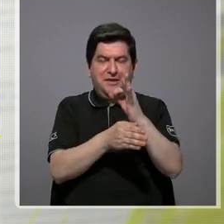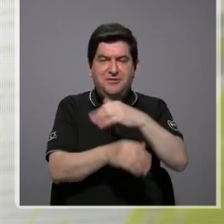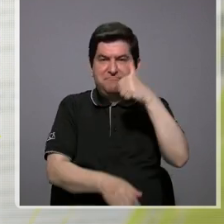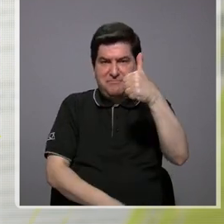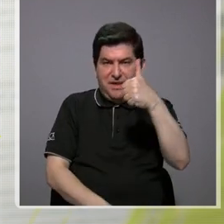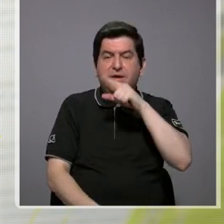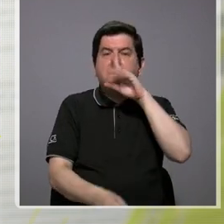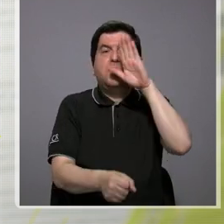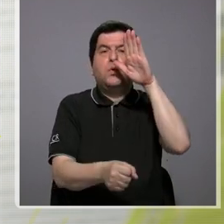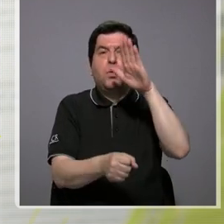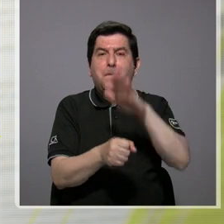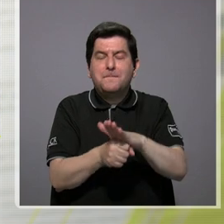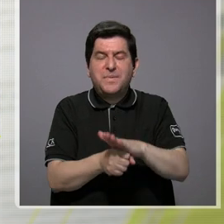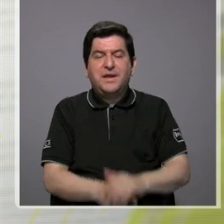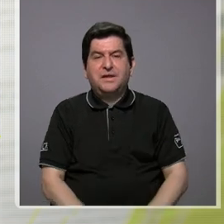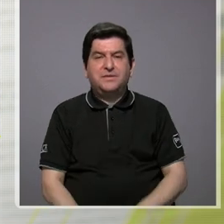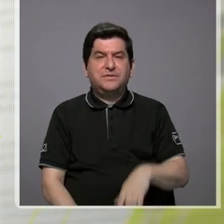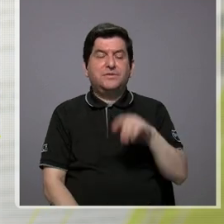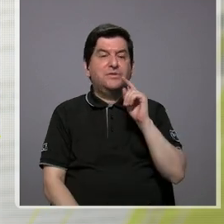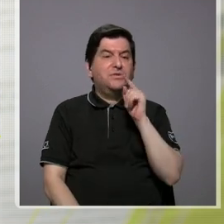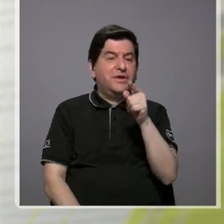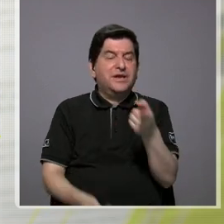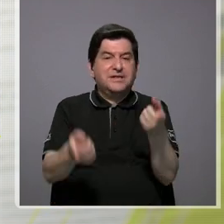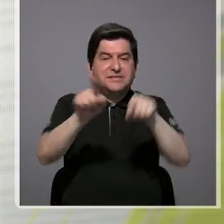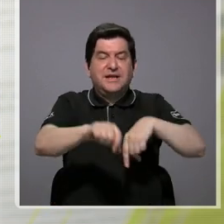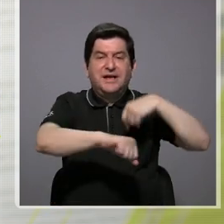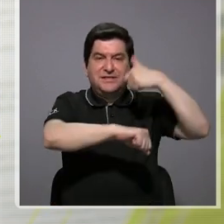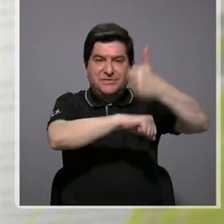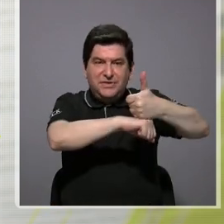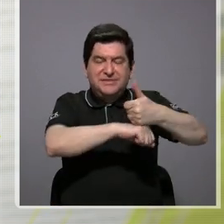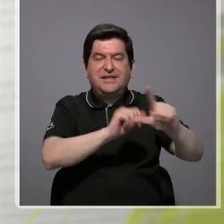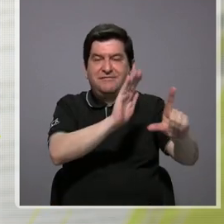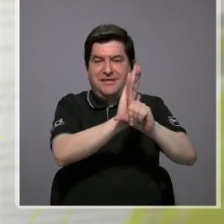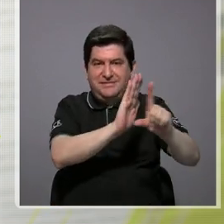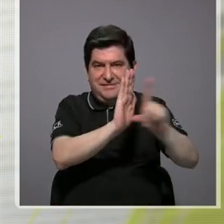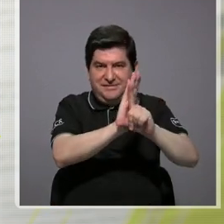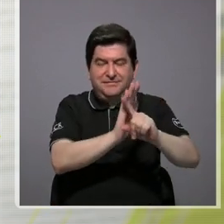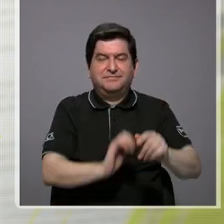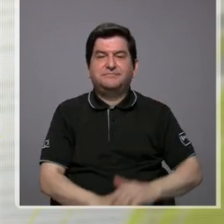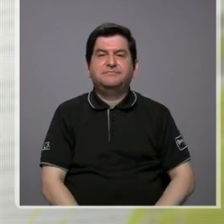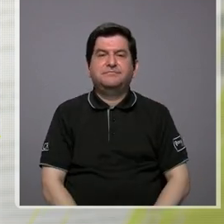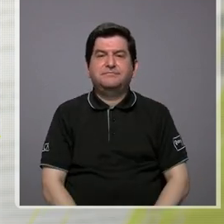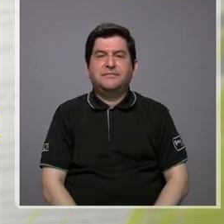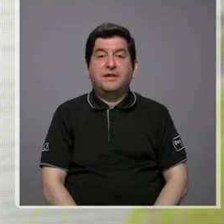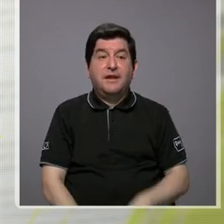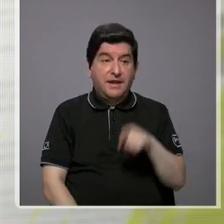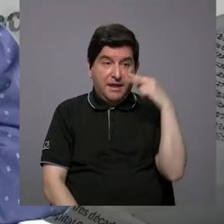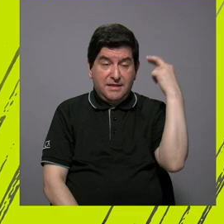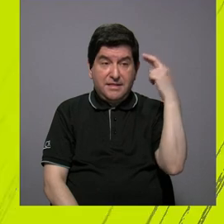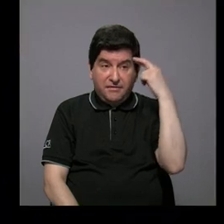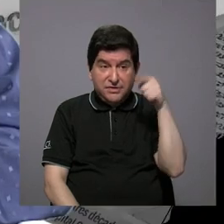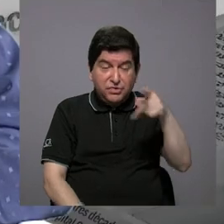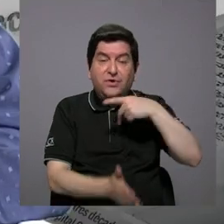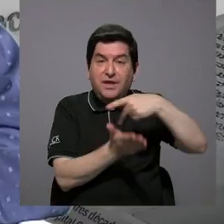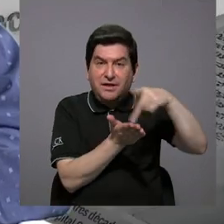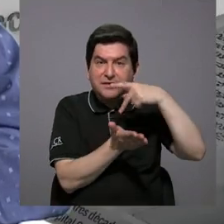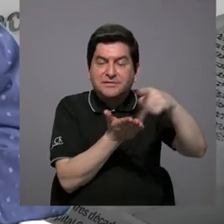cumplan con lo que está establecido en la ley, que es para lo que se les paga.